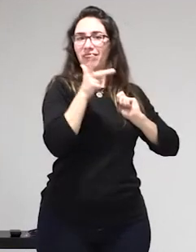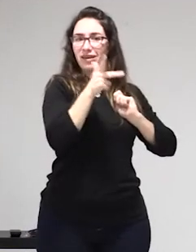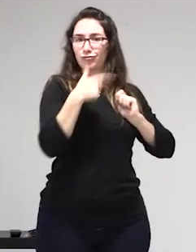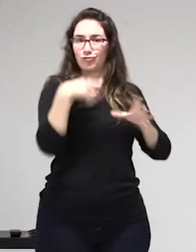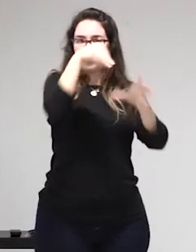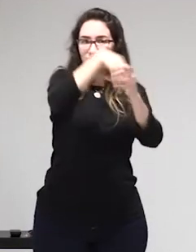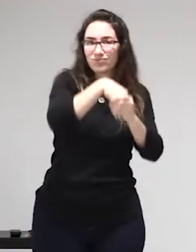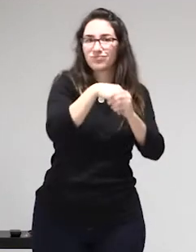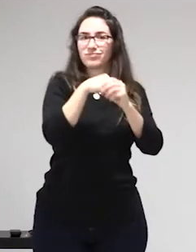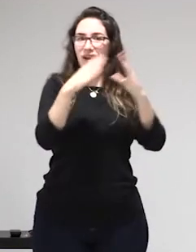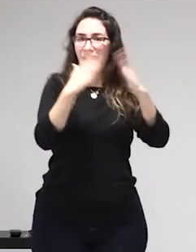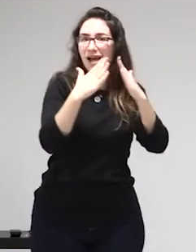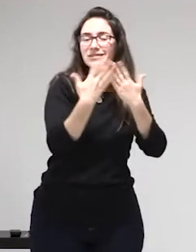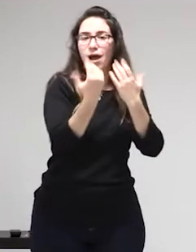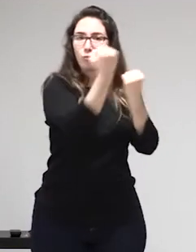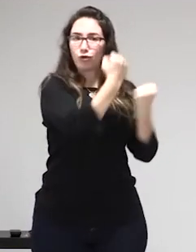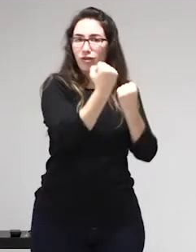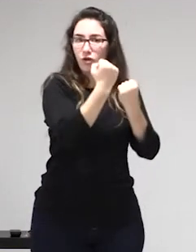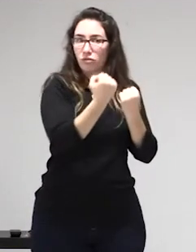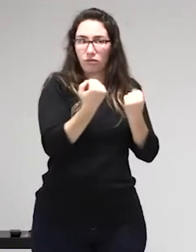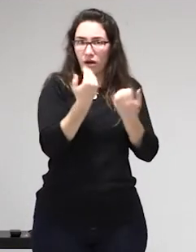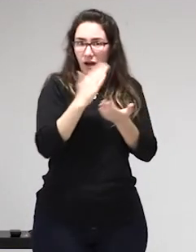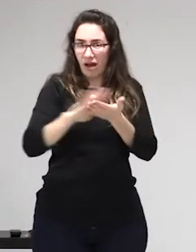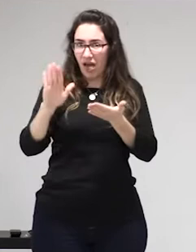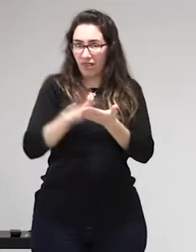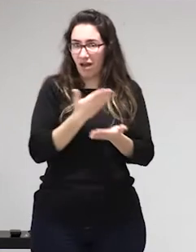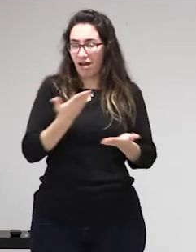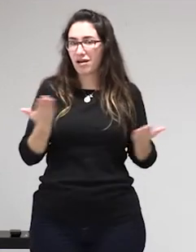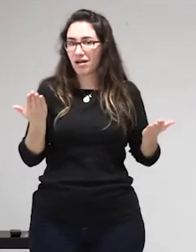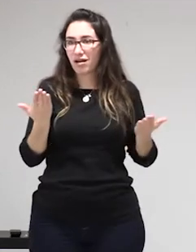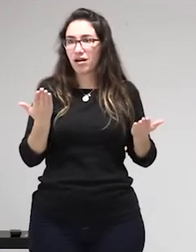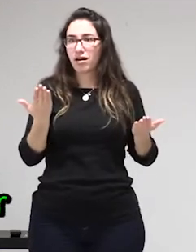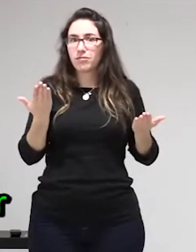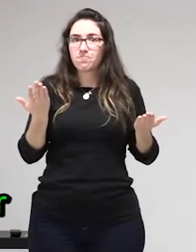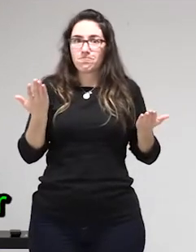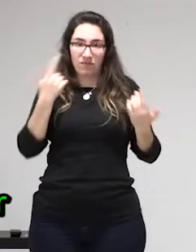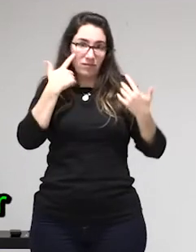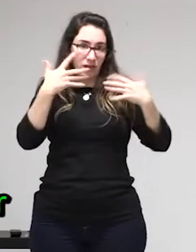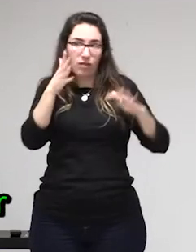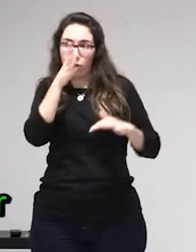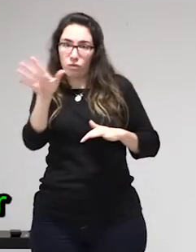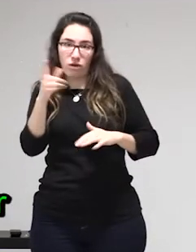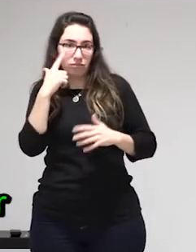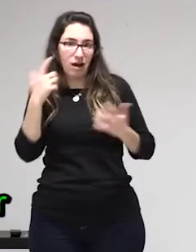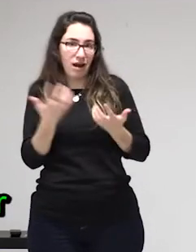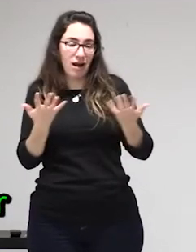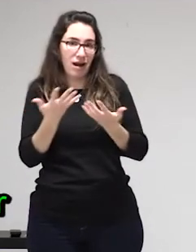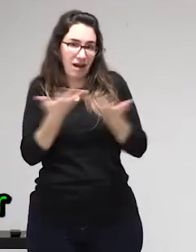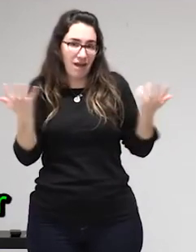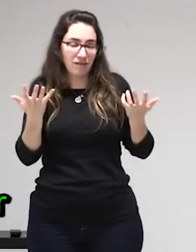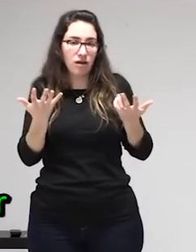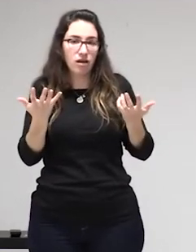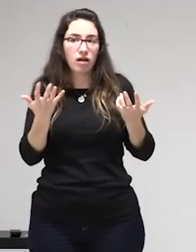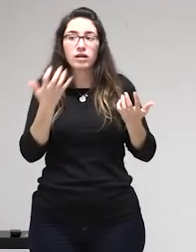bueno entre tiene un periodo de un llamado periodo de reflexión de 90 días en que tiene que pensar si